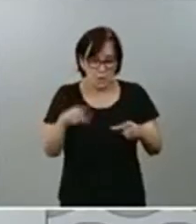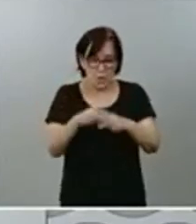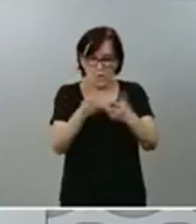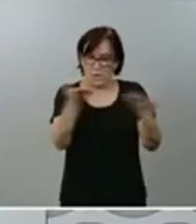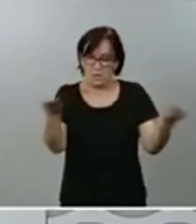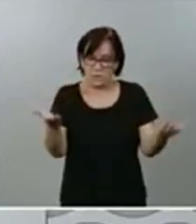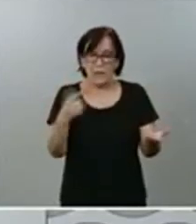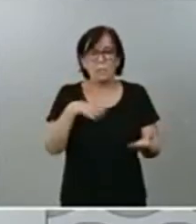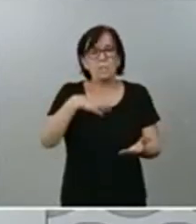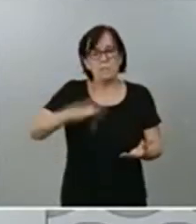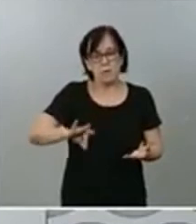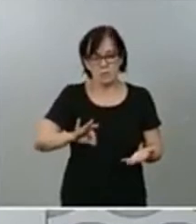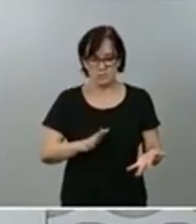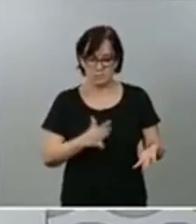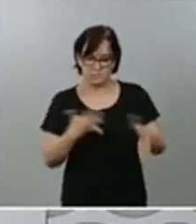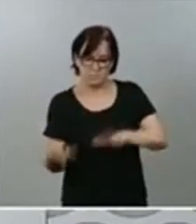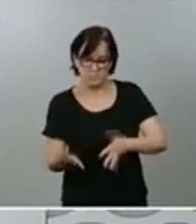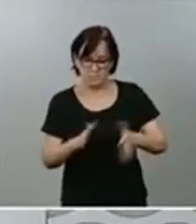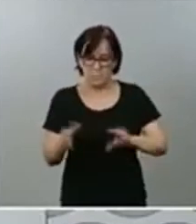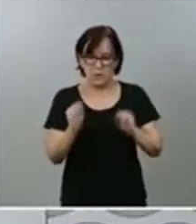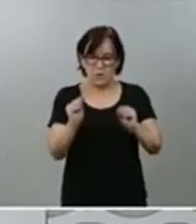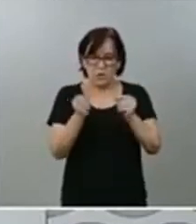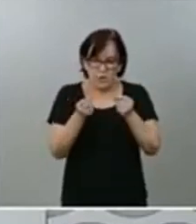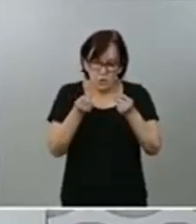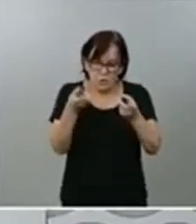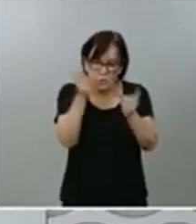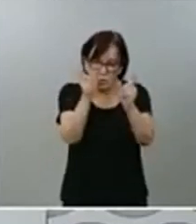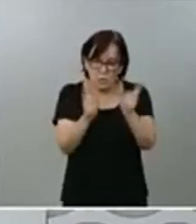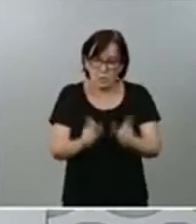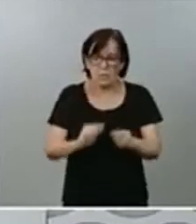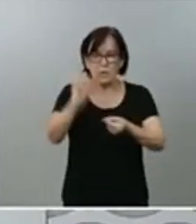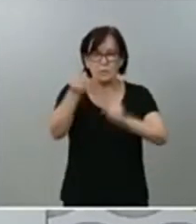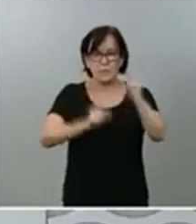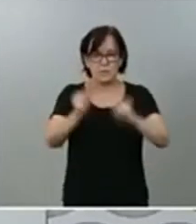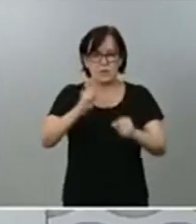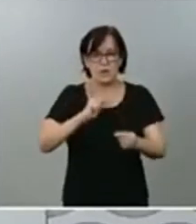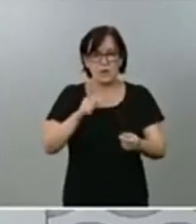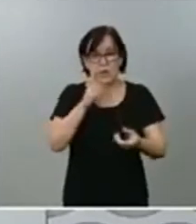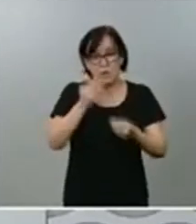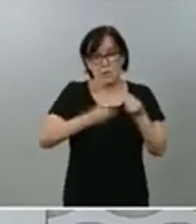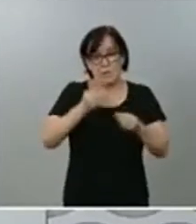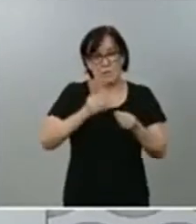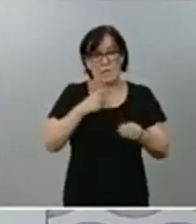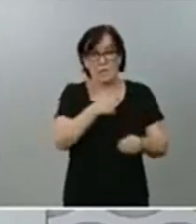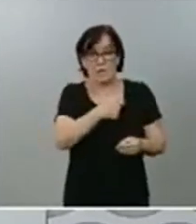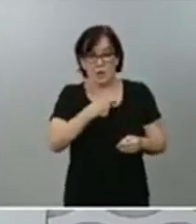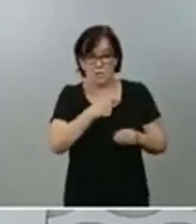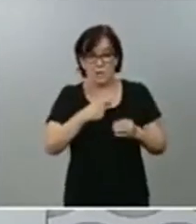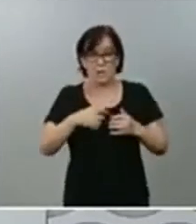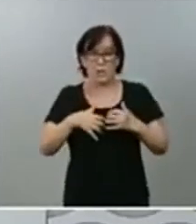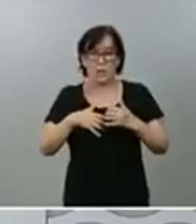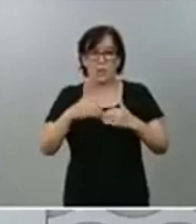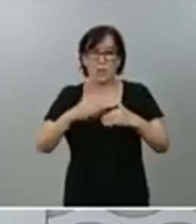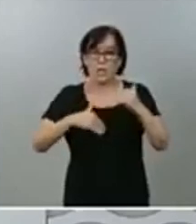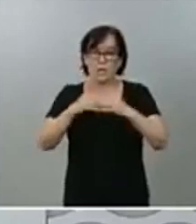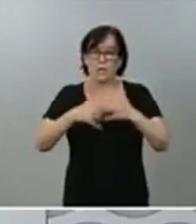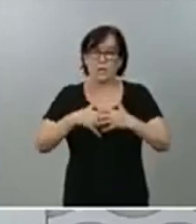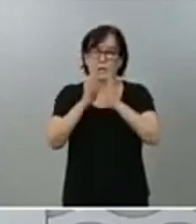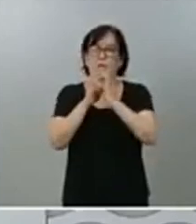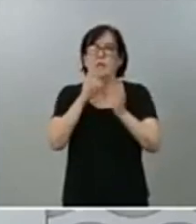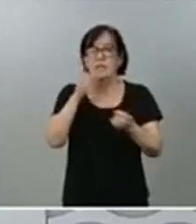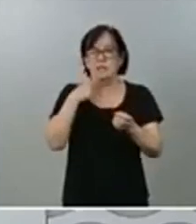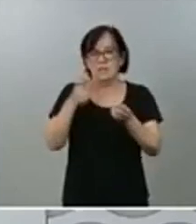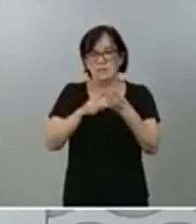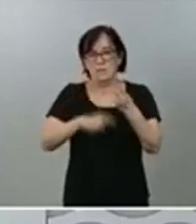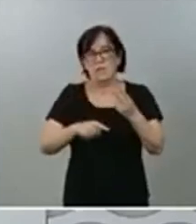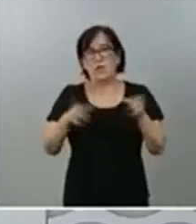poder plasmar en sus números las voluntades que se han expresado en la Comisión de Reconstrucción, que se están expresando por los líderes